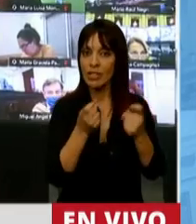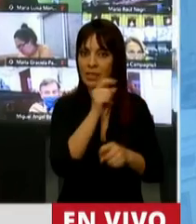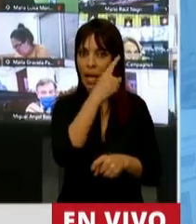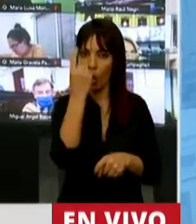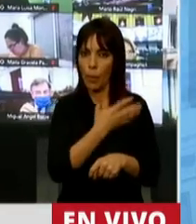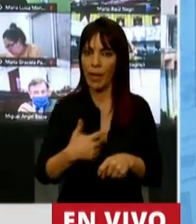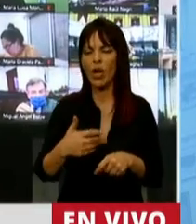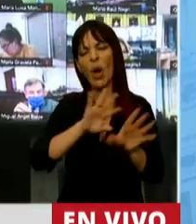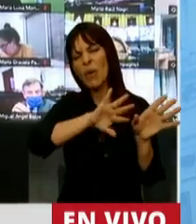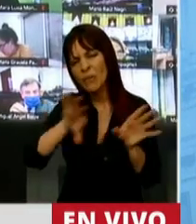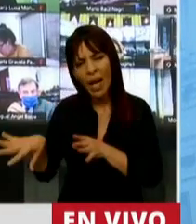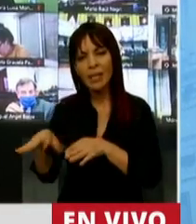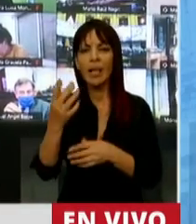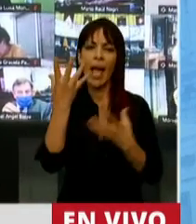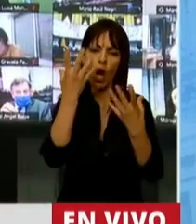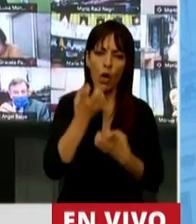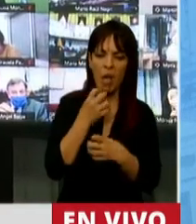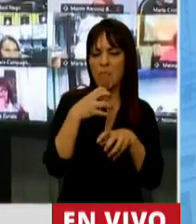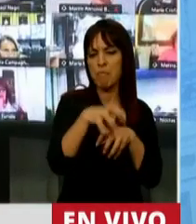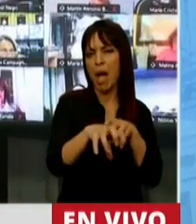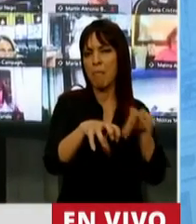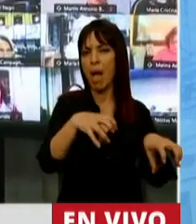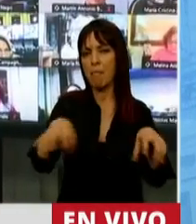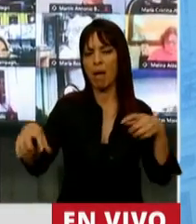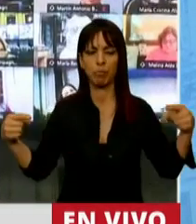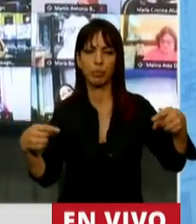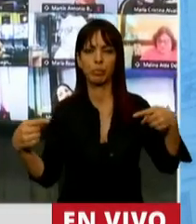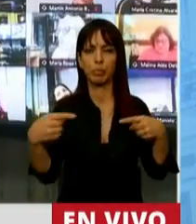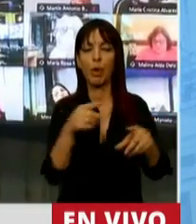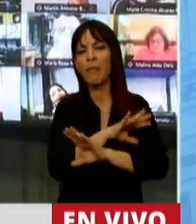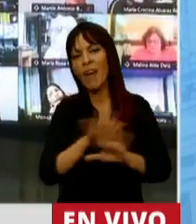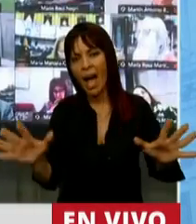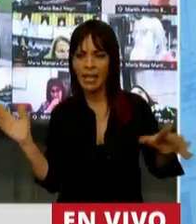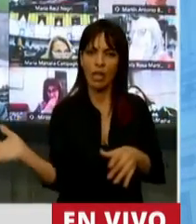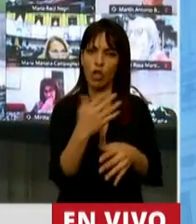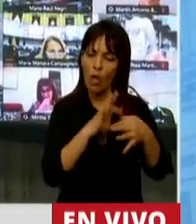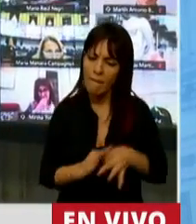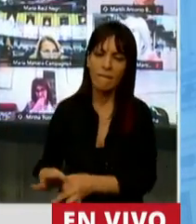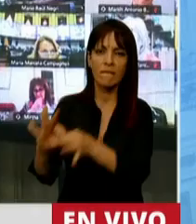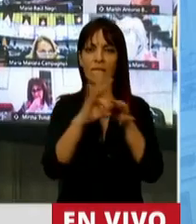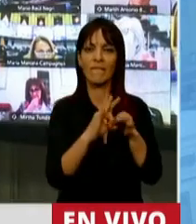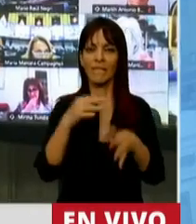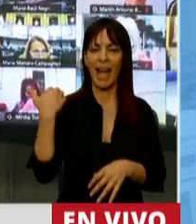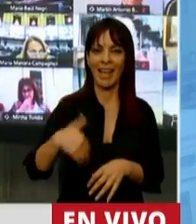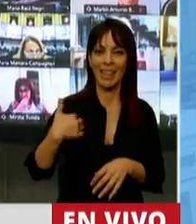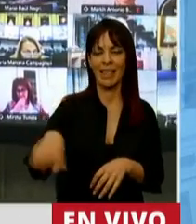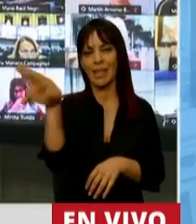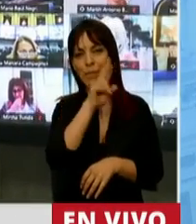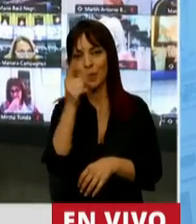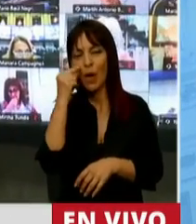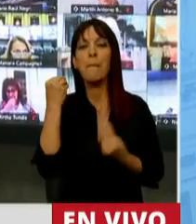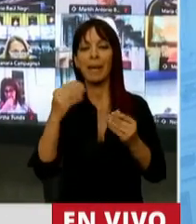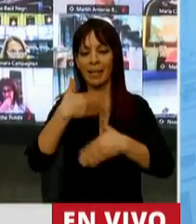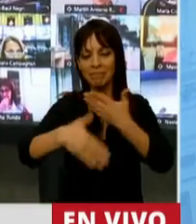dejar de lado los egoísmos, los sectarismos, ponernos la camiseta de argentinas y argentinos para salir